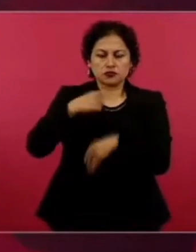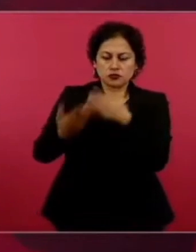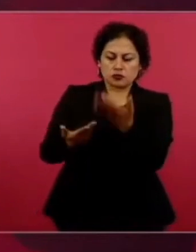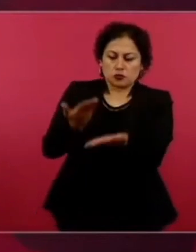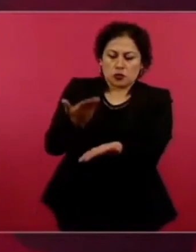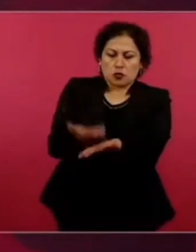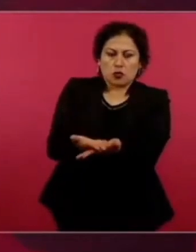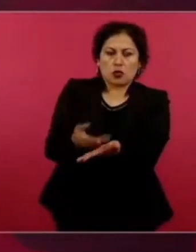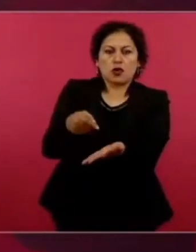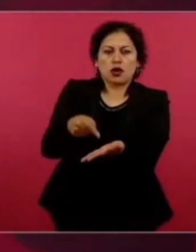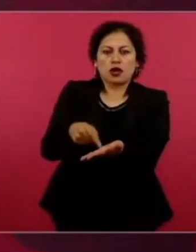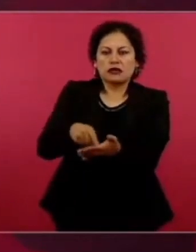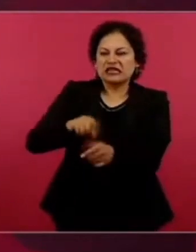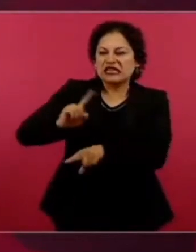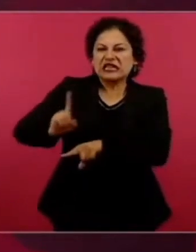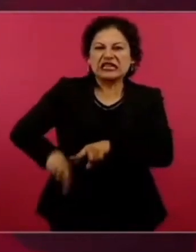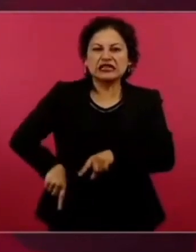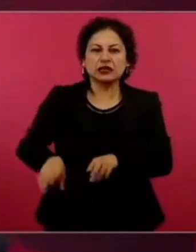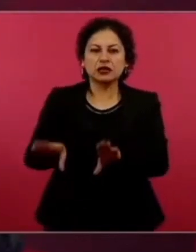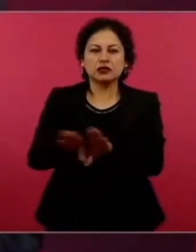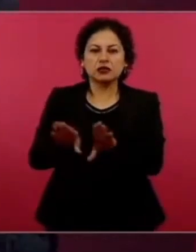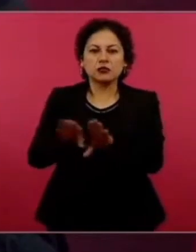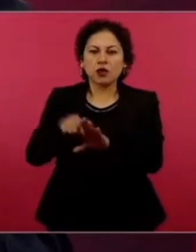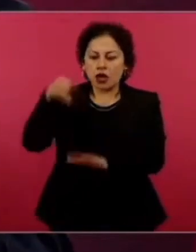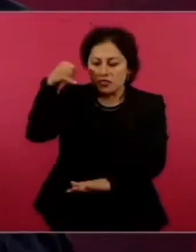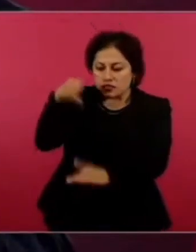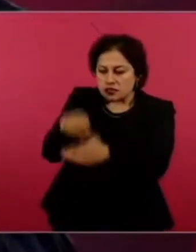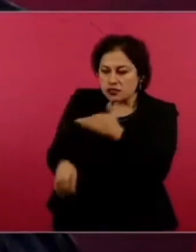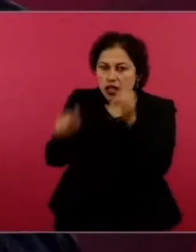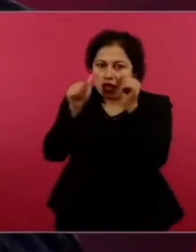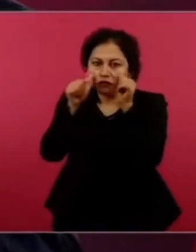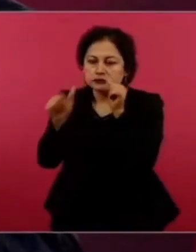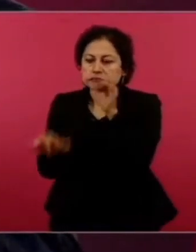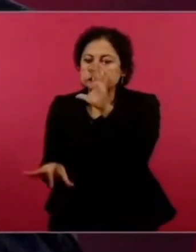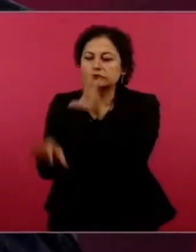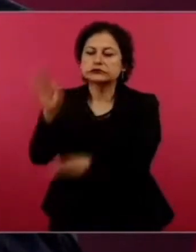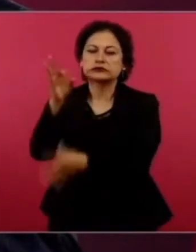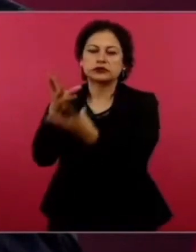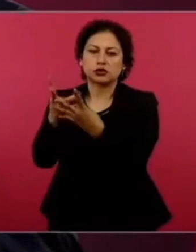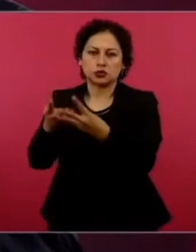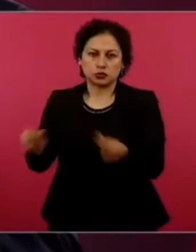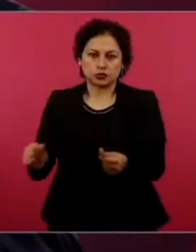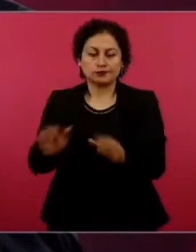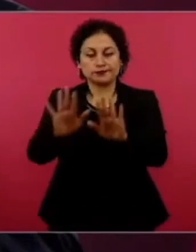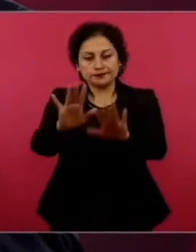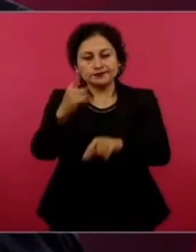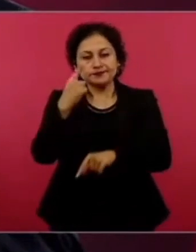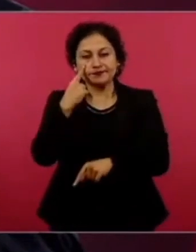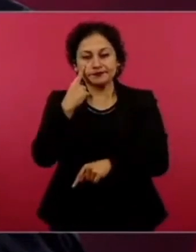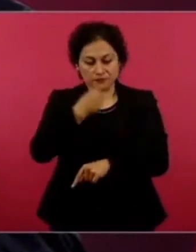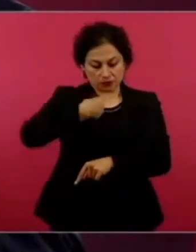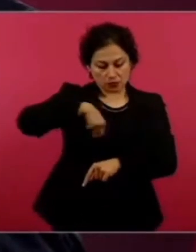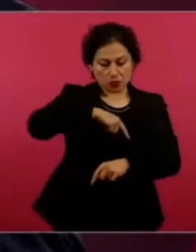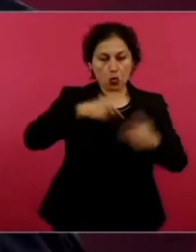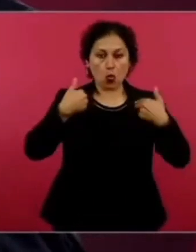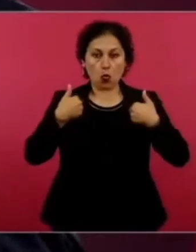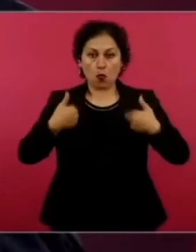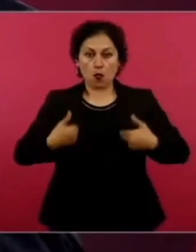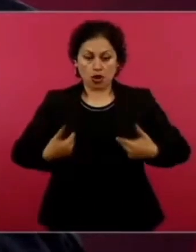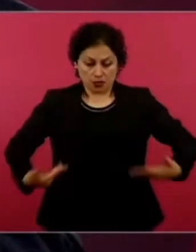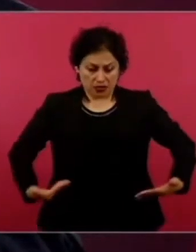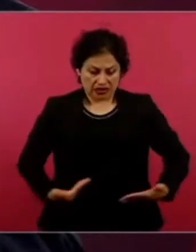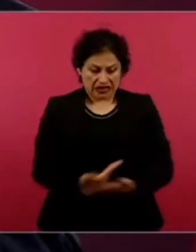No somos malos los seres humanos, por naturaleza, no nacemos malos.